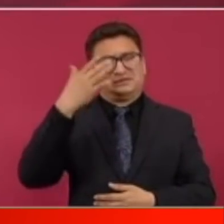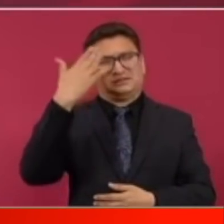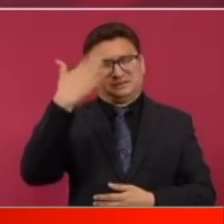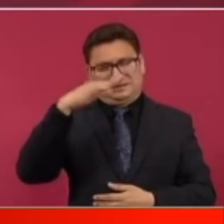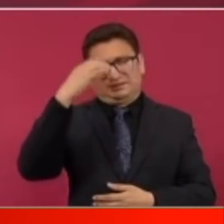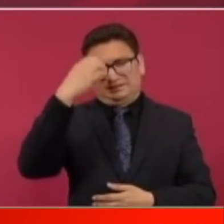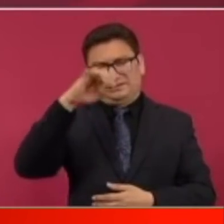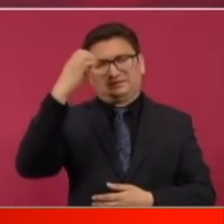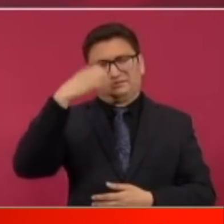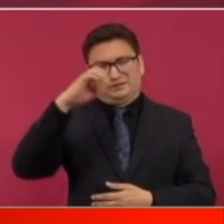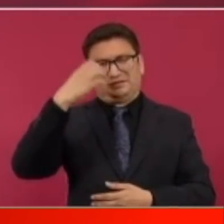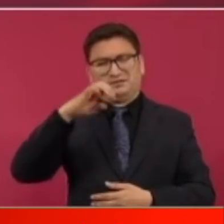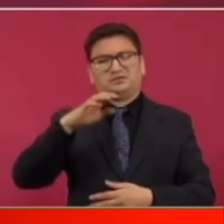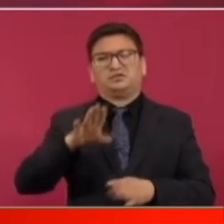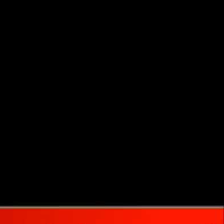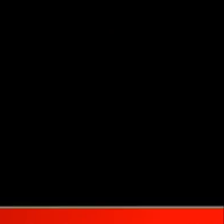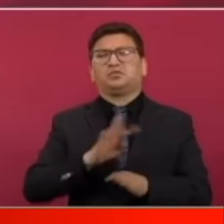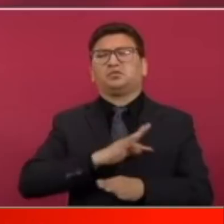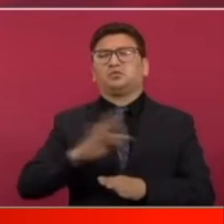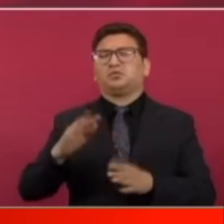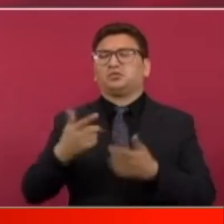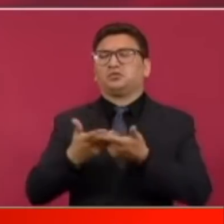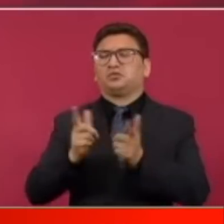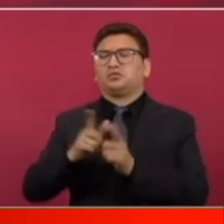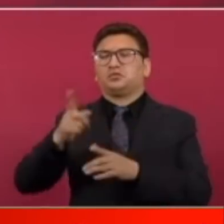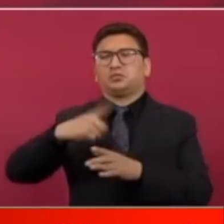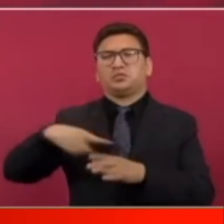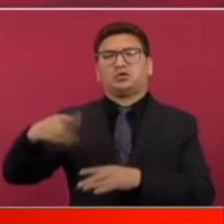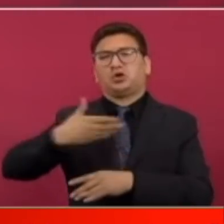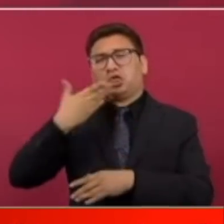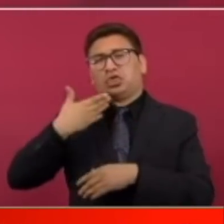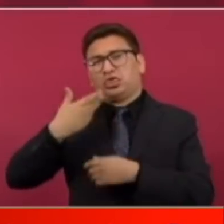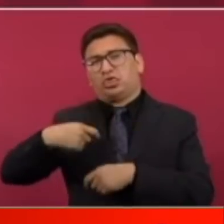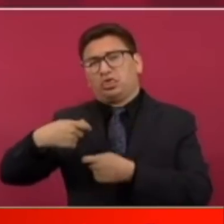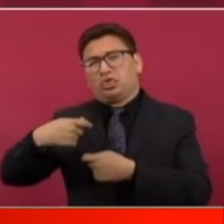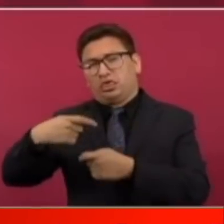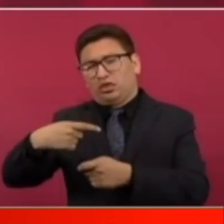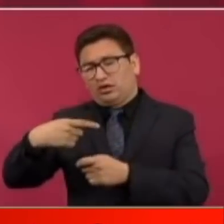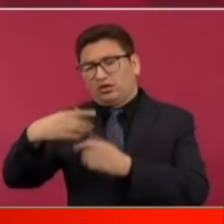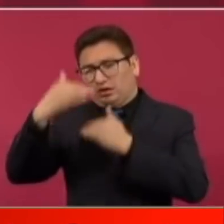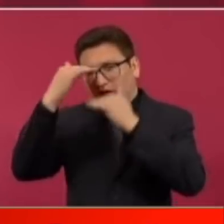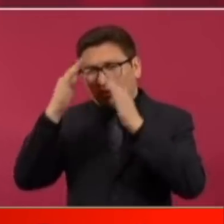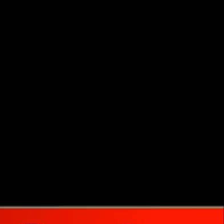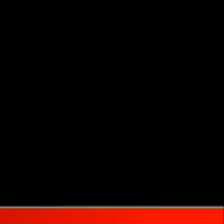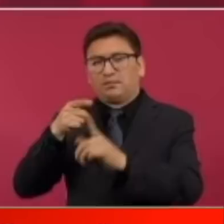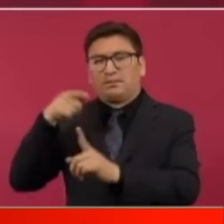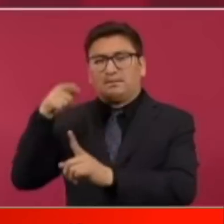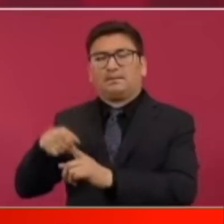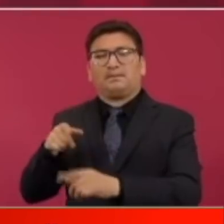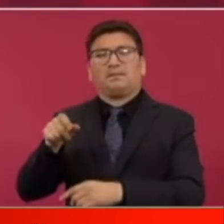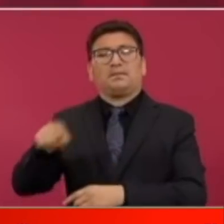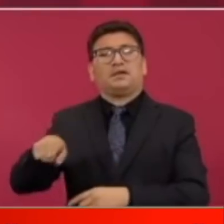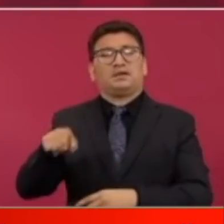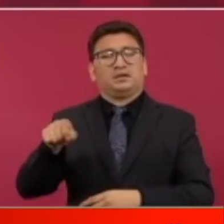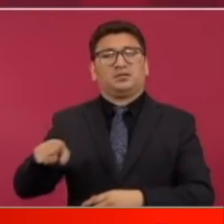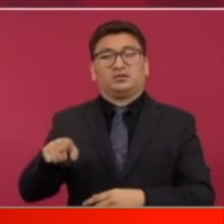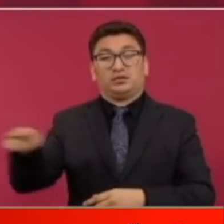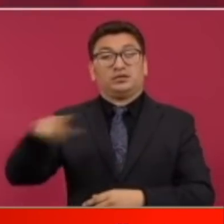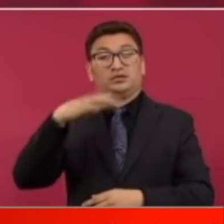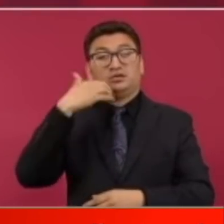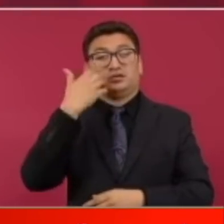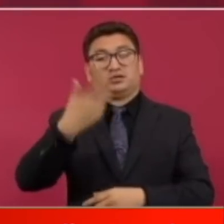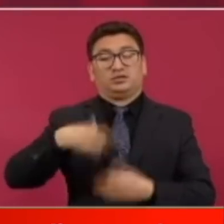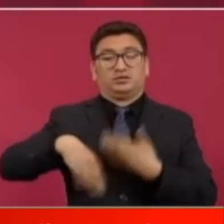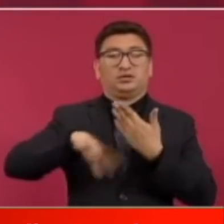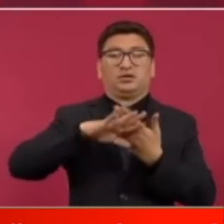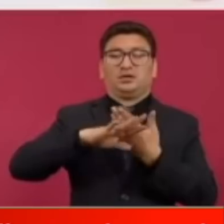Andrés Manuel de lo ocurrido este 8 de marzo veamos el video era que nos fuera mal está